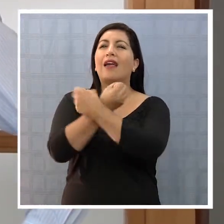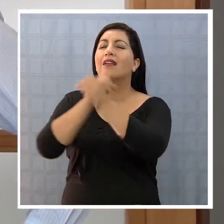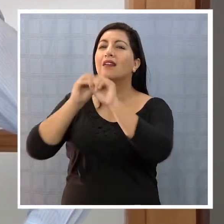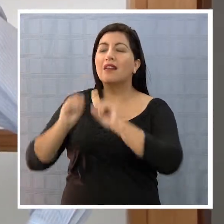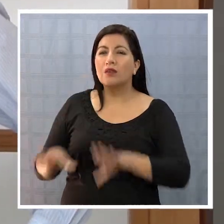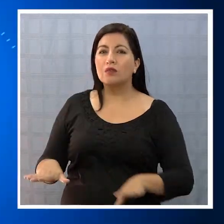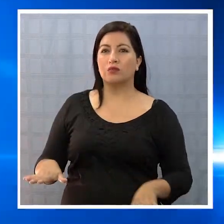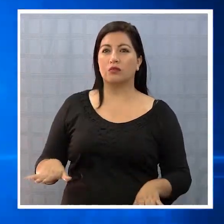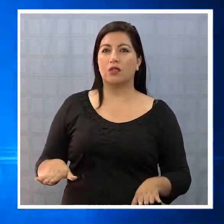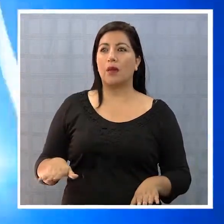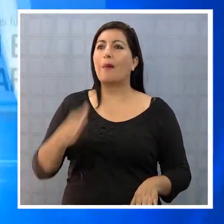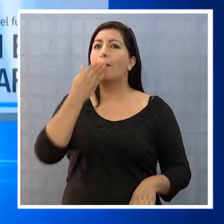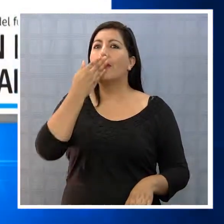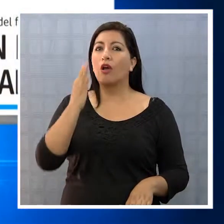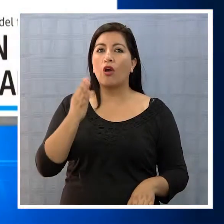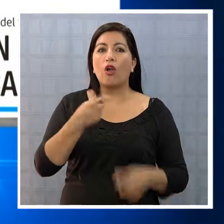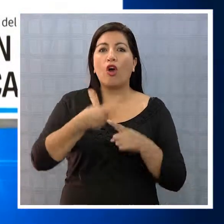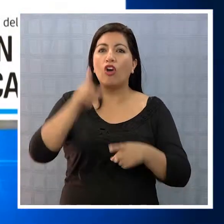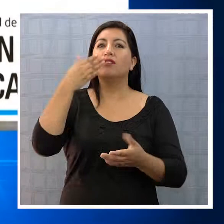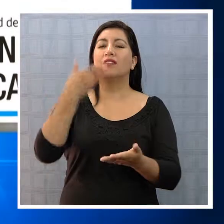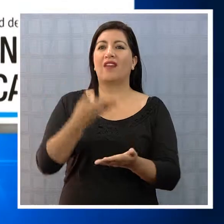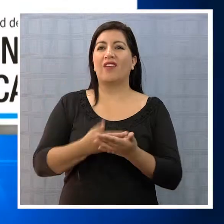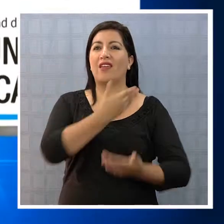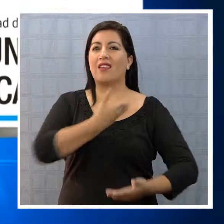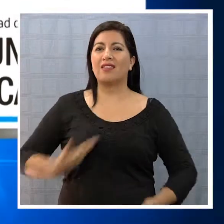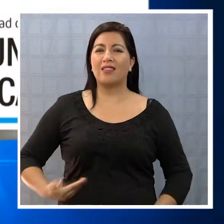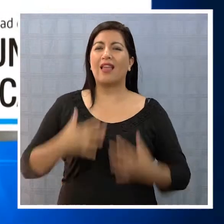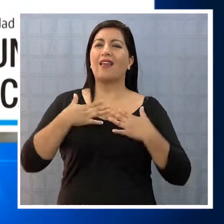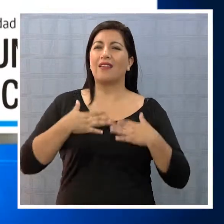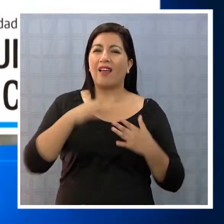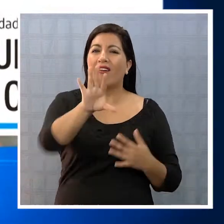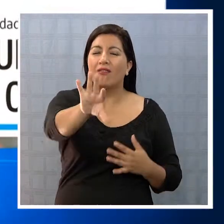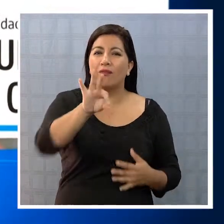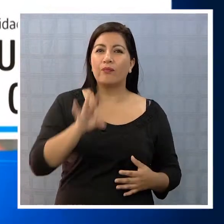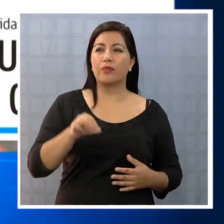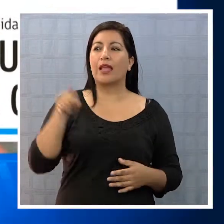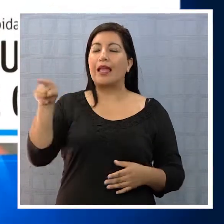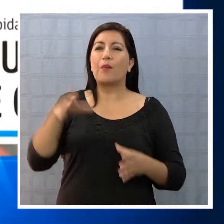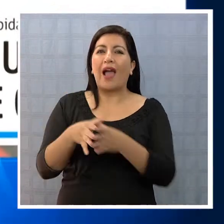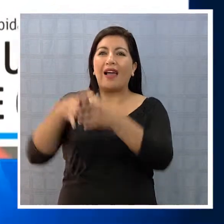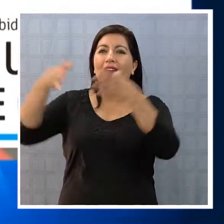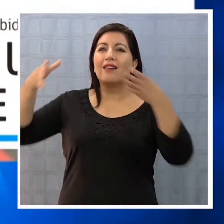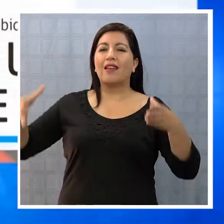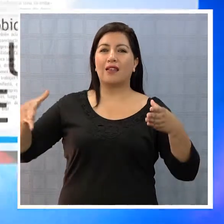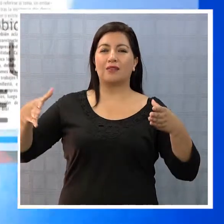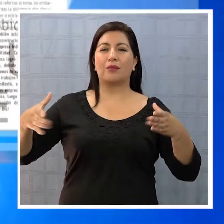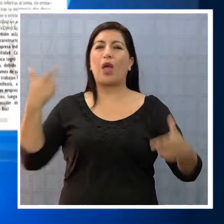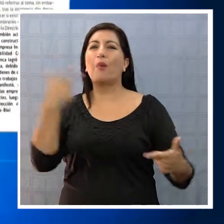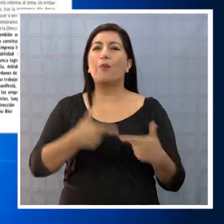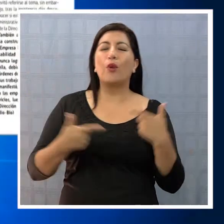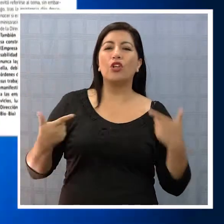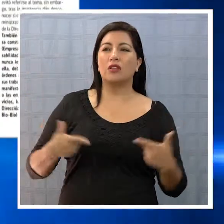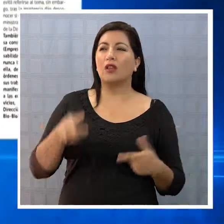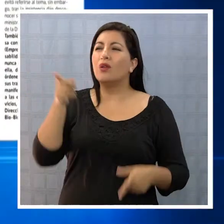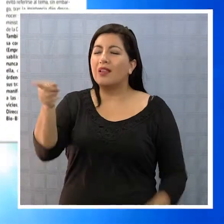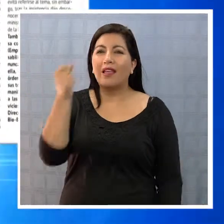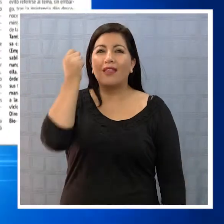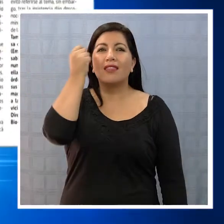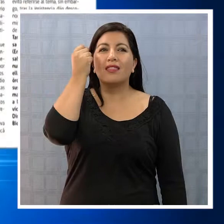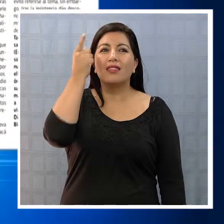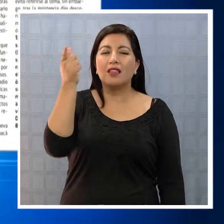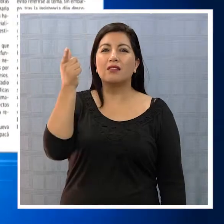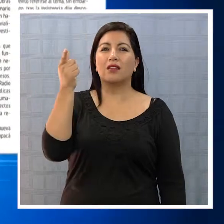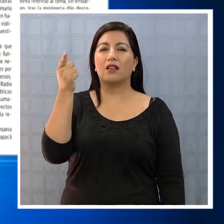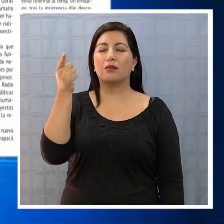haya una nueva designación de intendente, tenga la grandeza, la generosidad política de entender que una persona que tiene un cuestionamiento a su prioridad